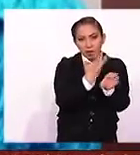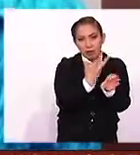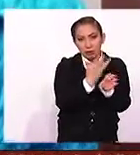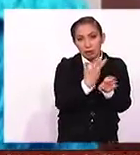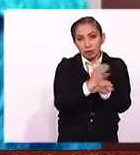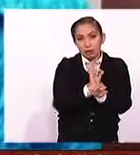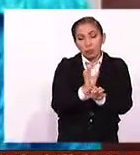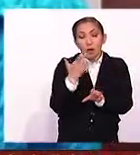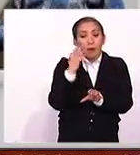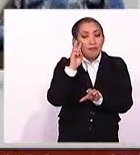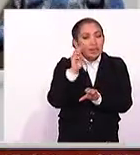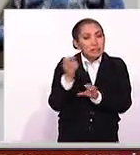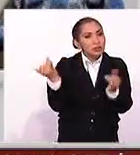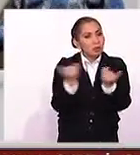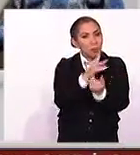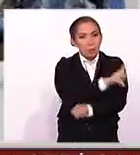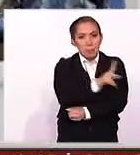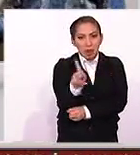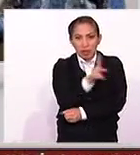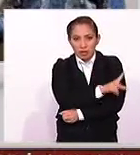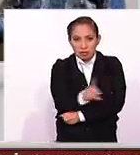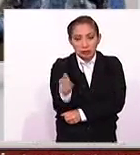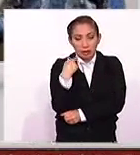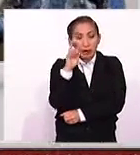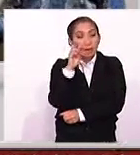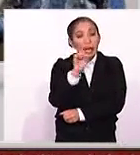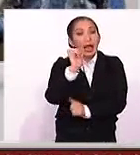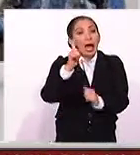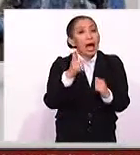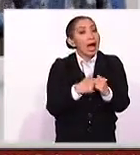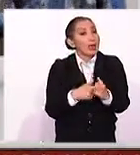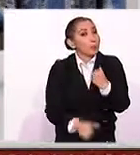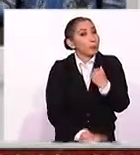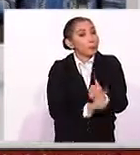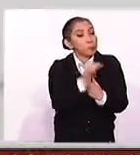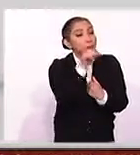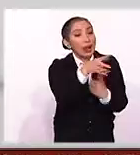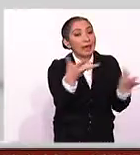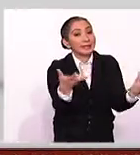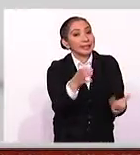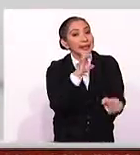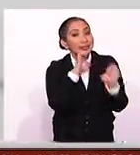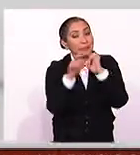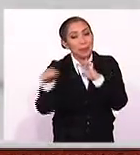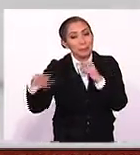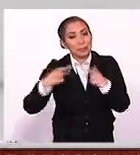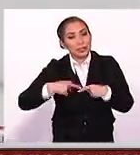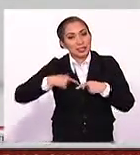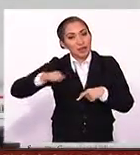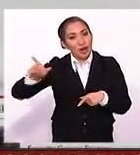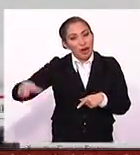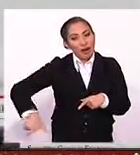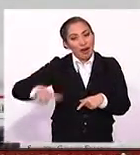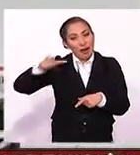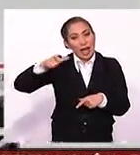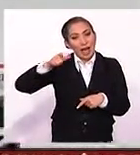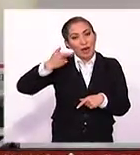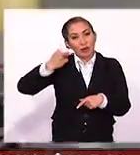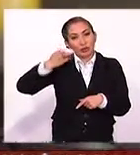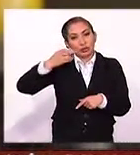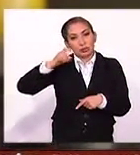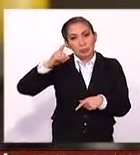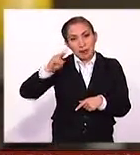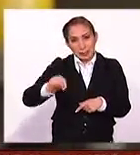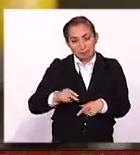se hubieran visto en una situación similar y hubieran tenido que aceptar algún tipo de condicionamiento para realizar una entrevista con un personaje como el señor Guzmán Loera.